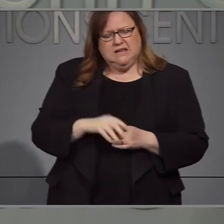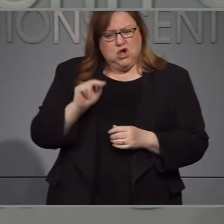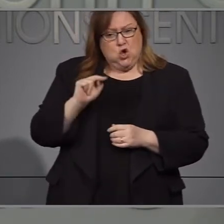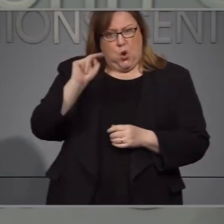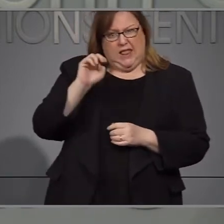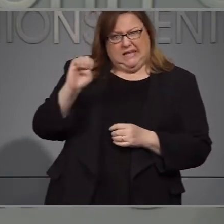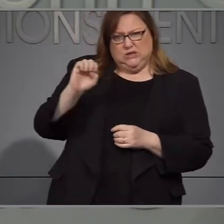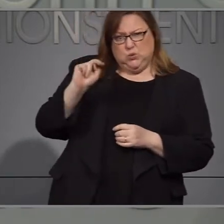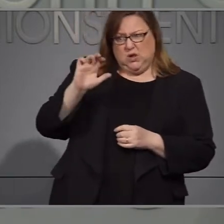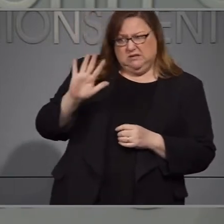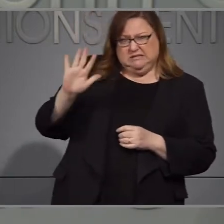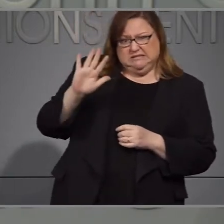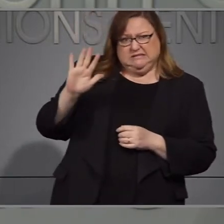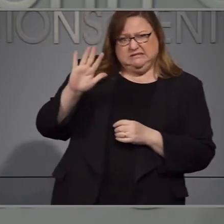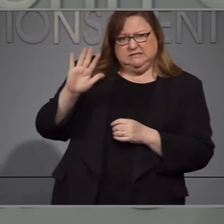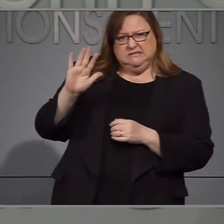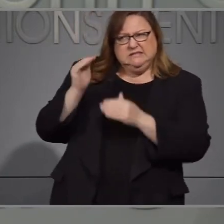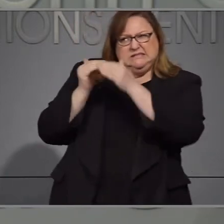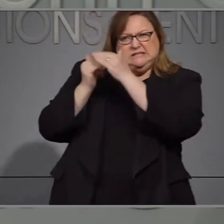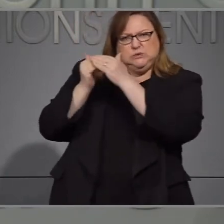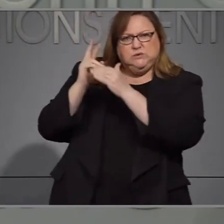Virginia y.